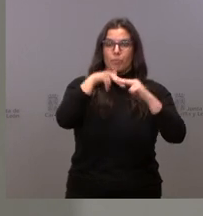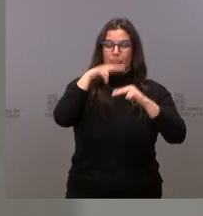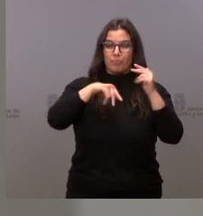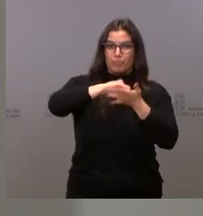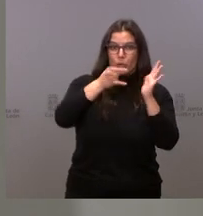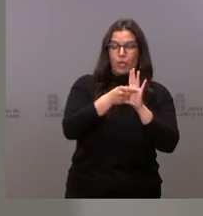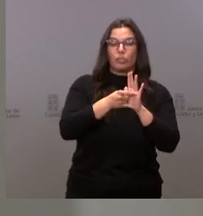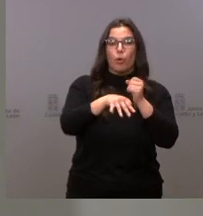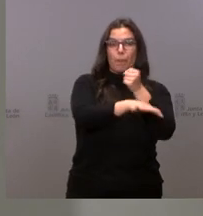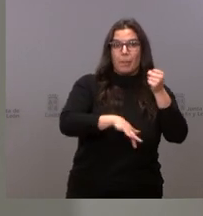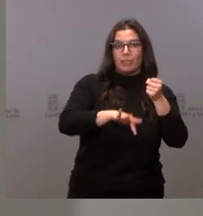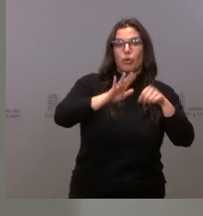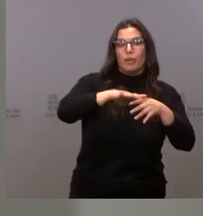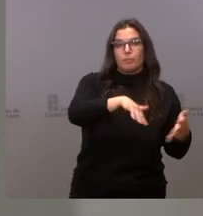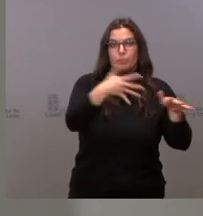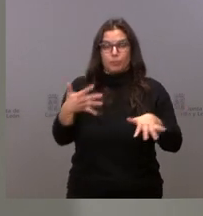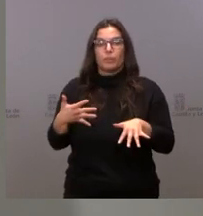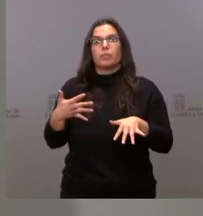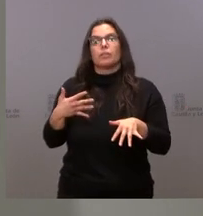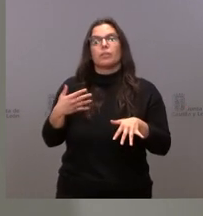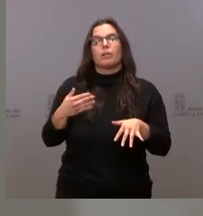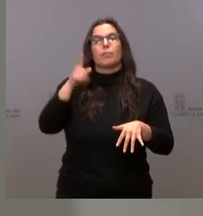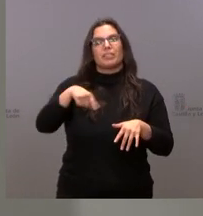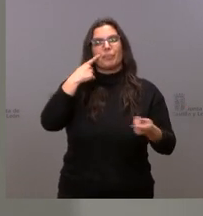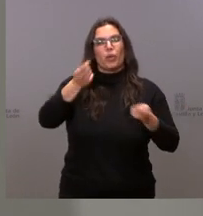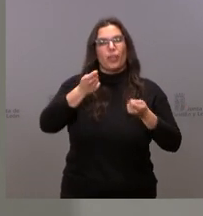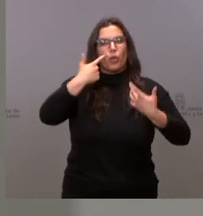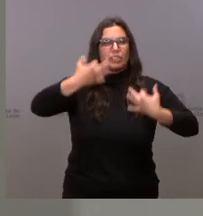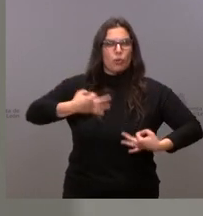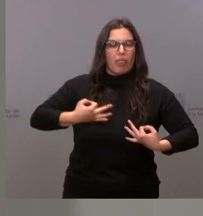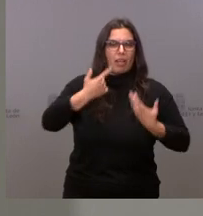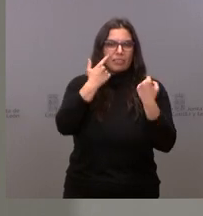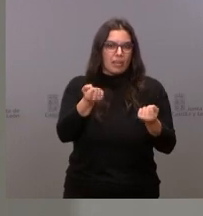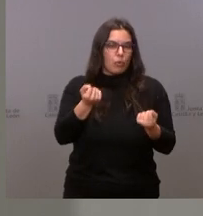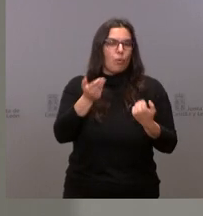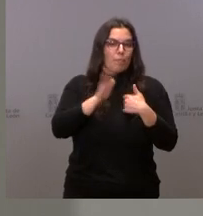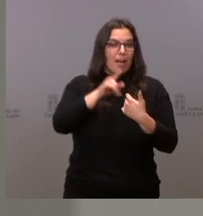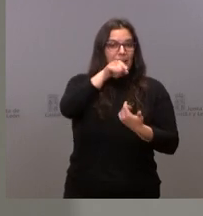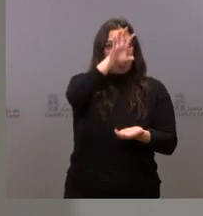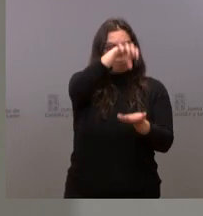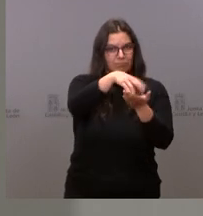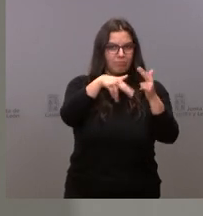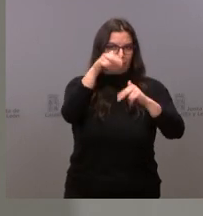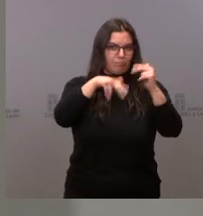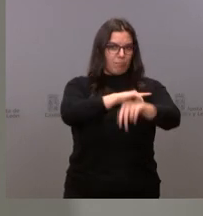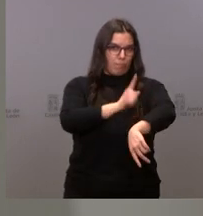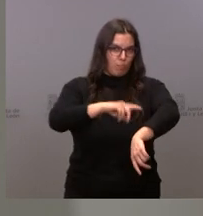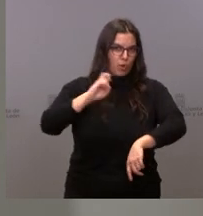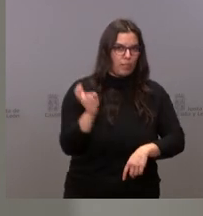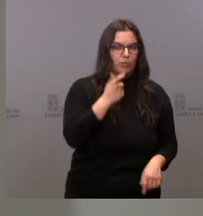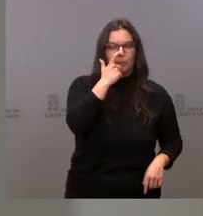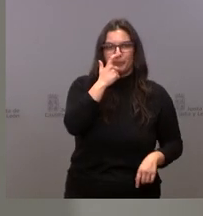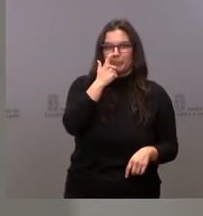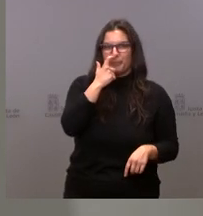y de ejecución, la dirección facultativa y la coordinación de seguridad y salud para este polideportivo. La